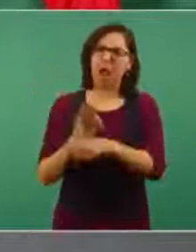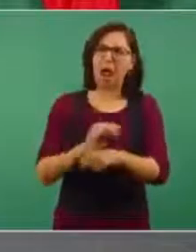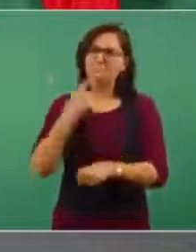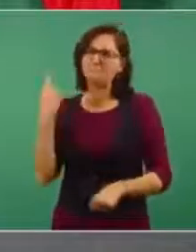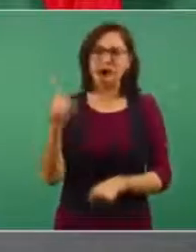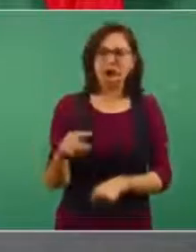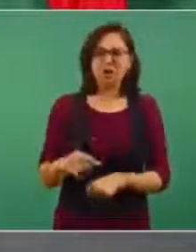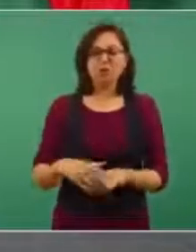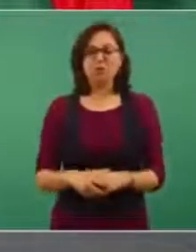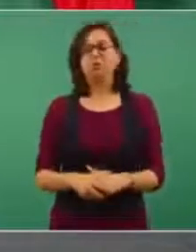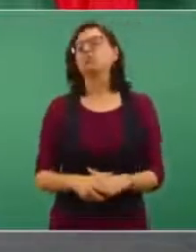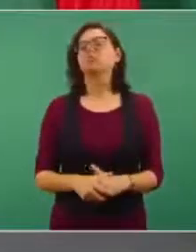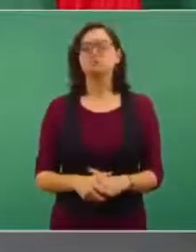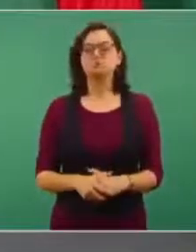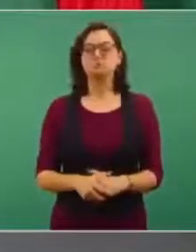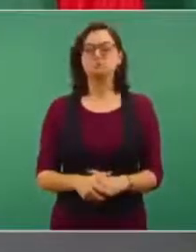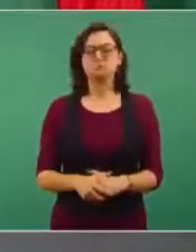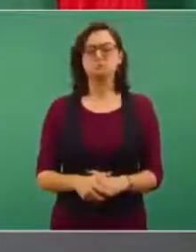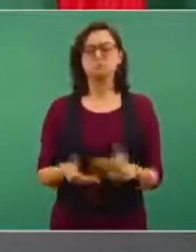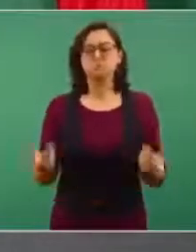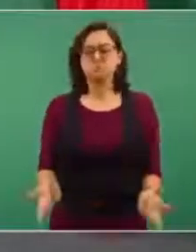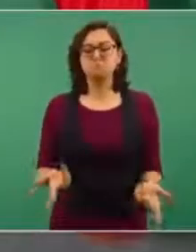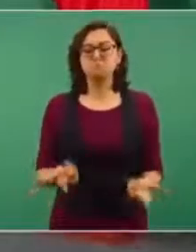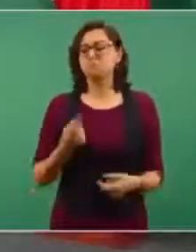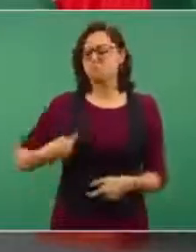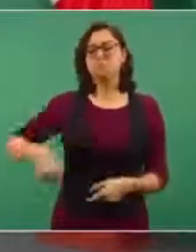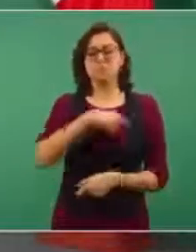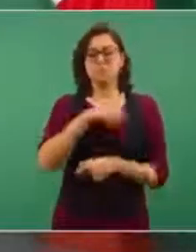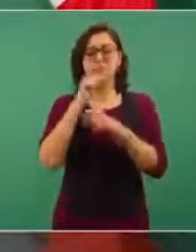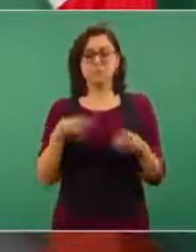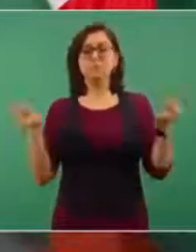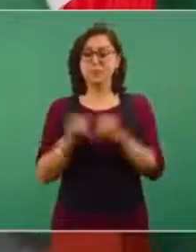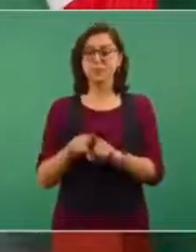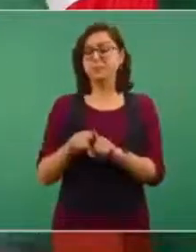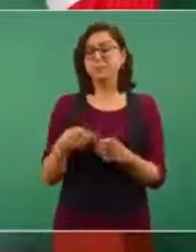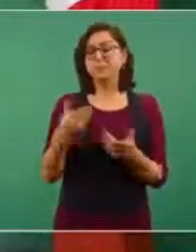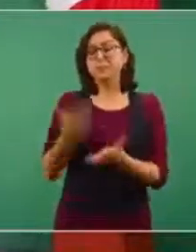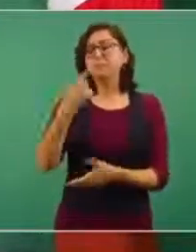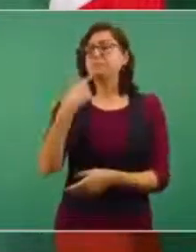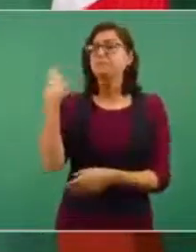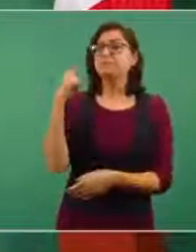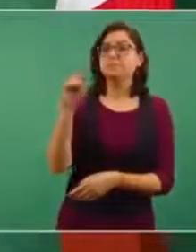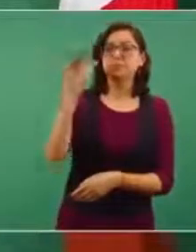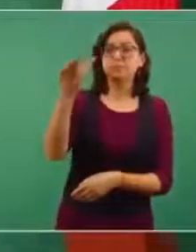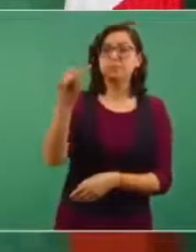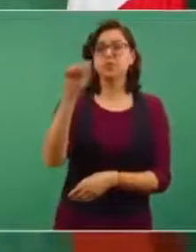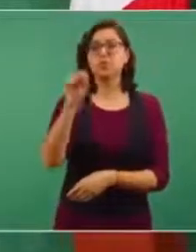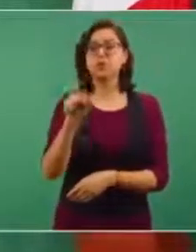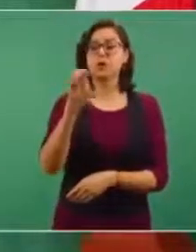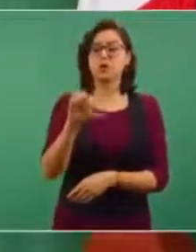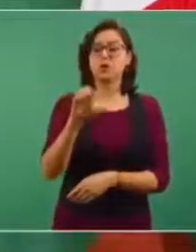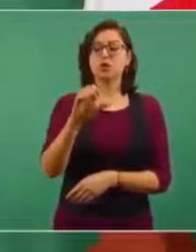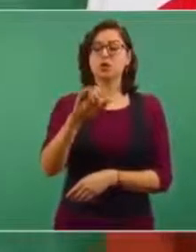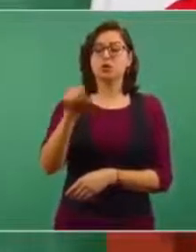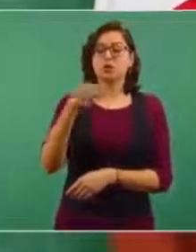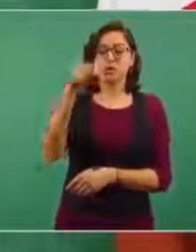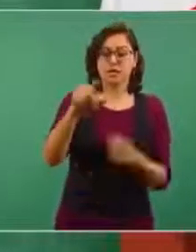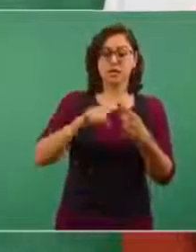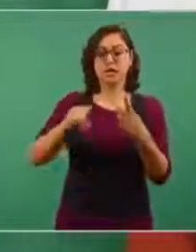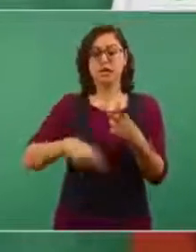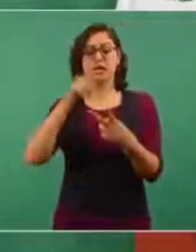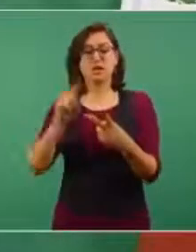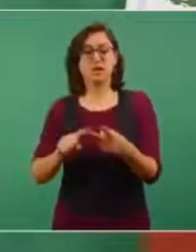pues nosotros vamos a acudir a la Suprema Corte y queremos que la Judicatura del Poder Judicial